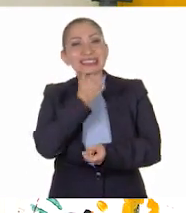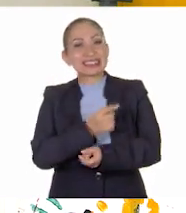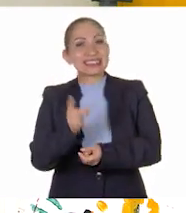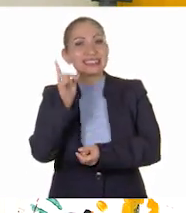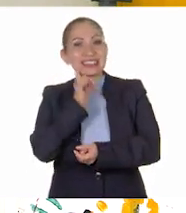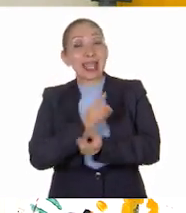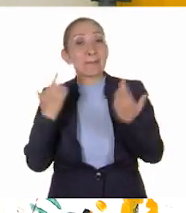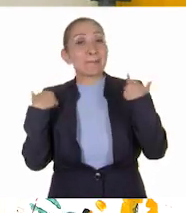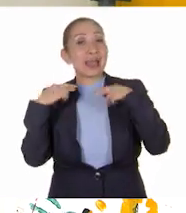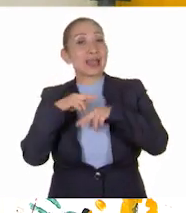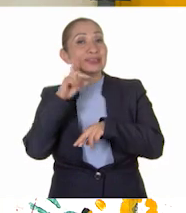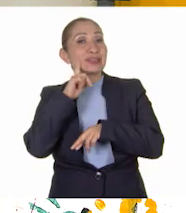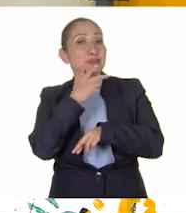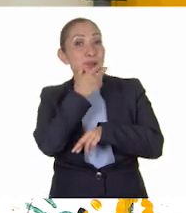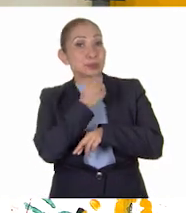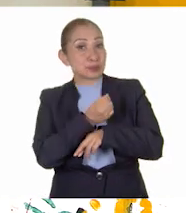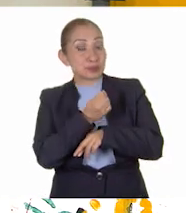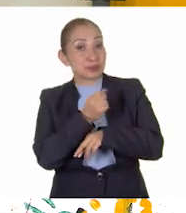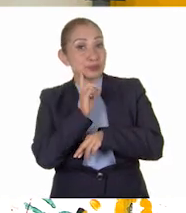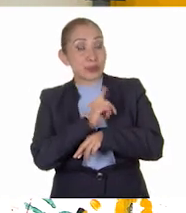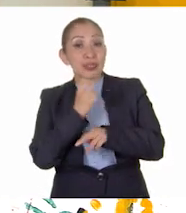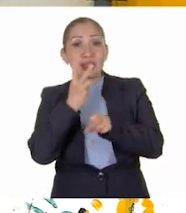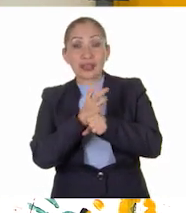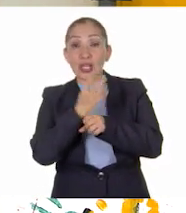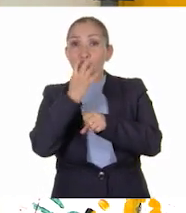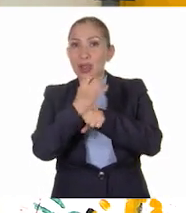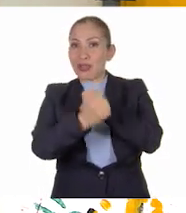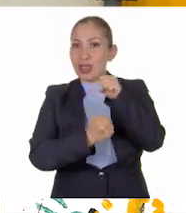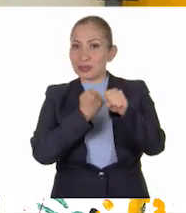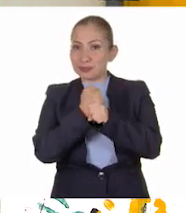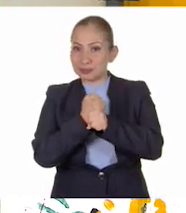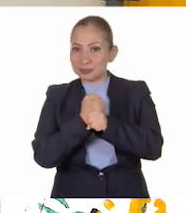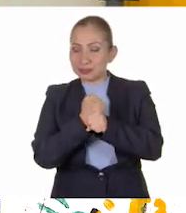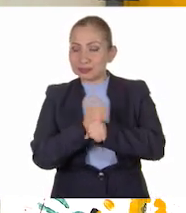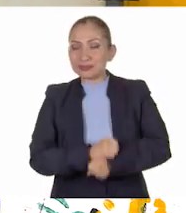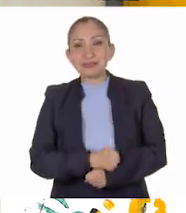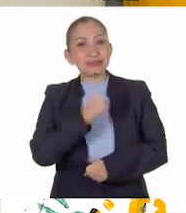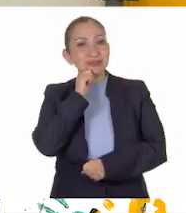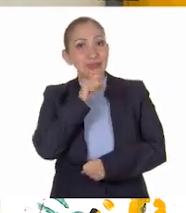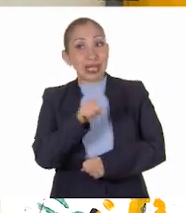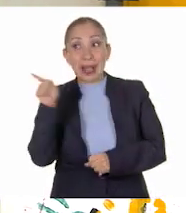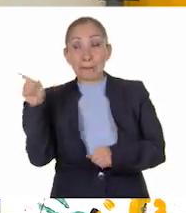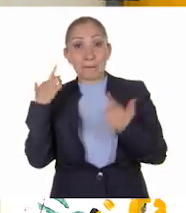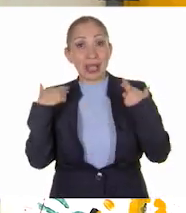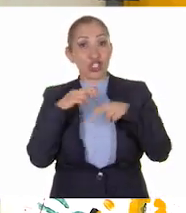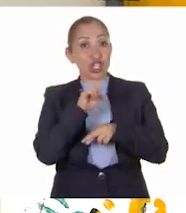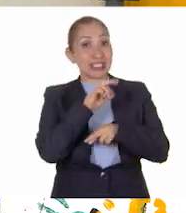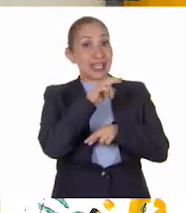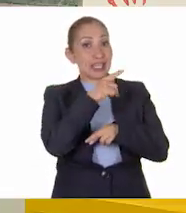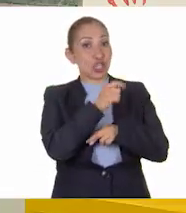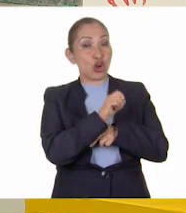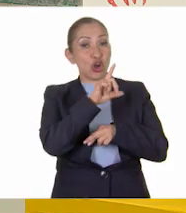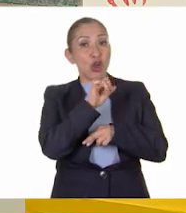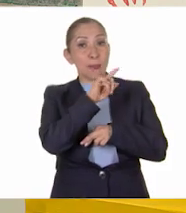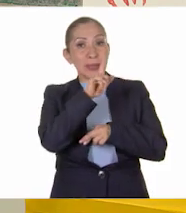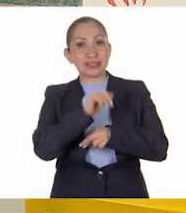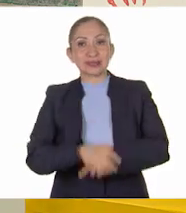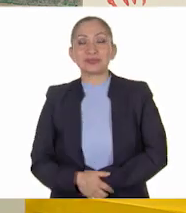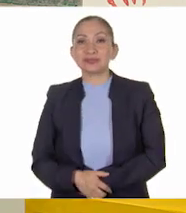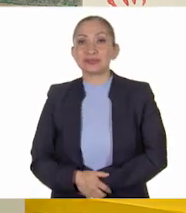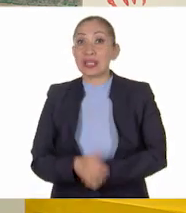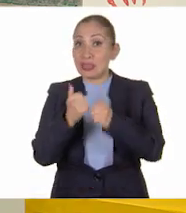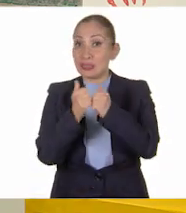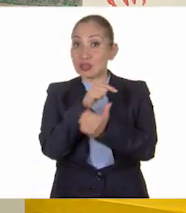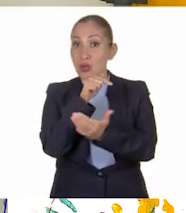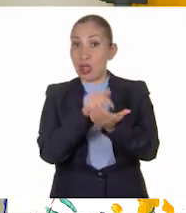a los niños, a las maestras y a los maestros de tercero y cuarto grado, así como al maestro Sergio López. No